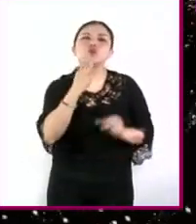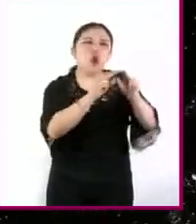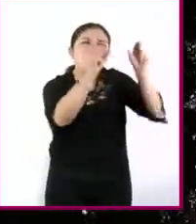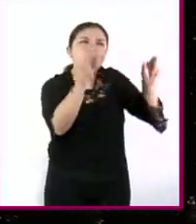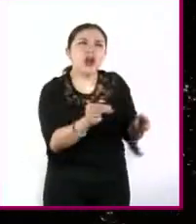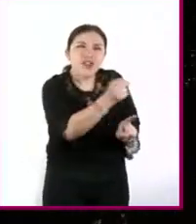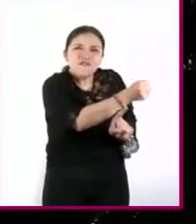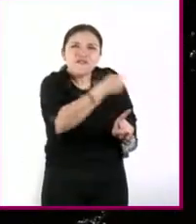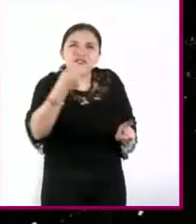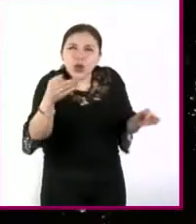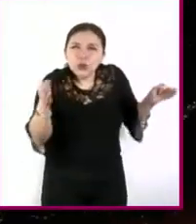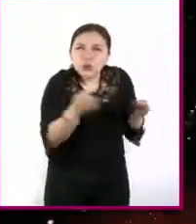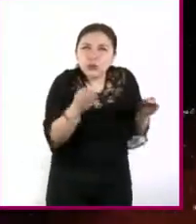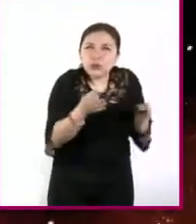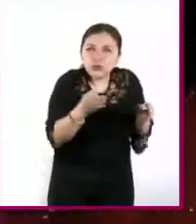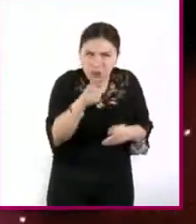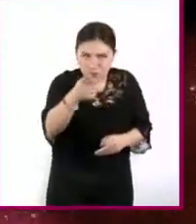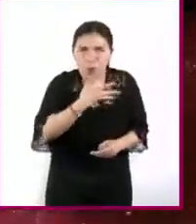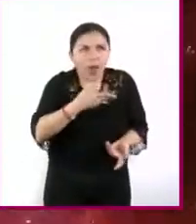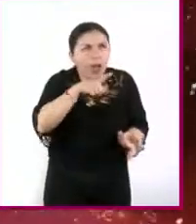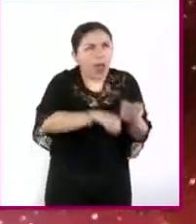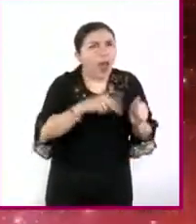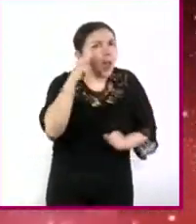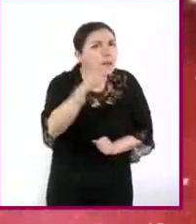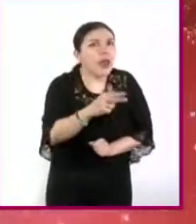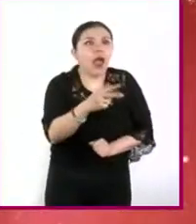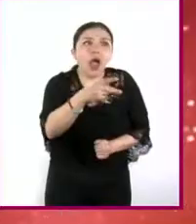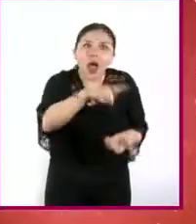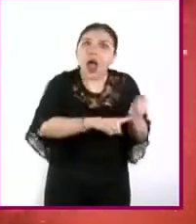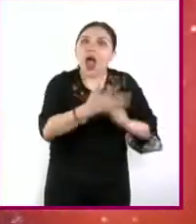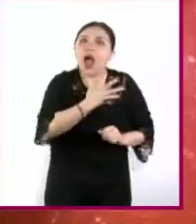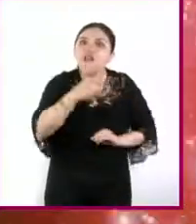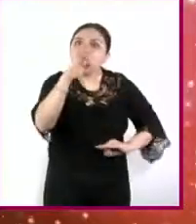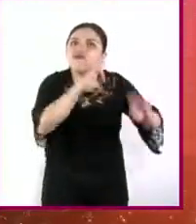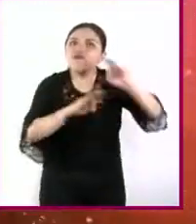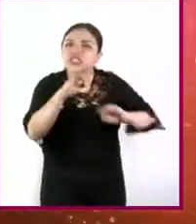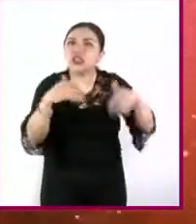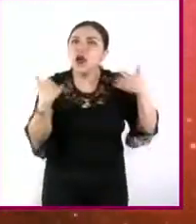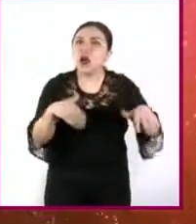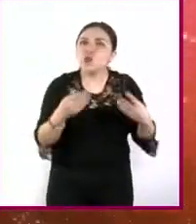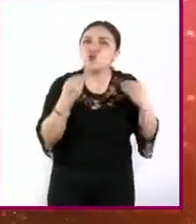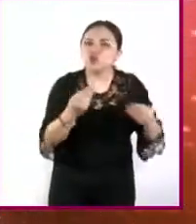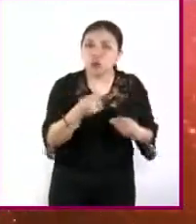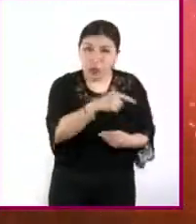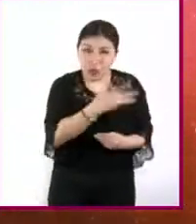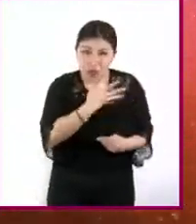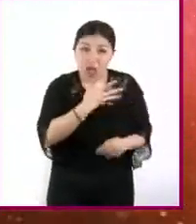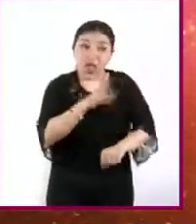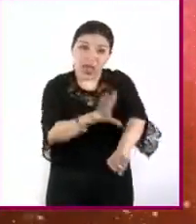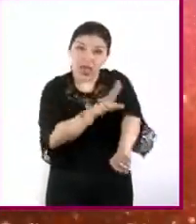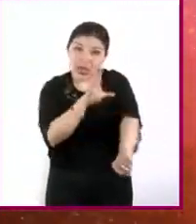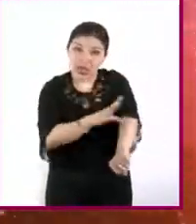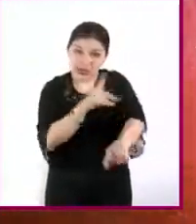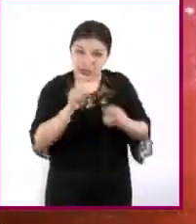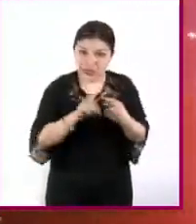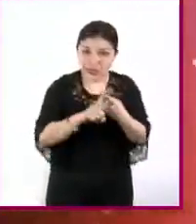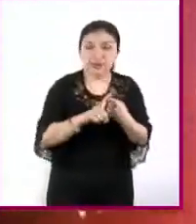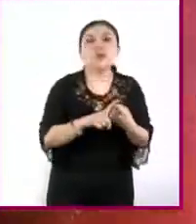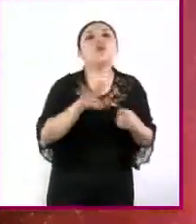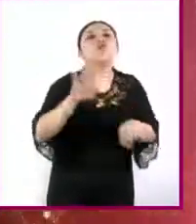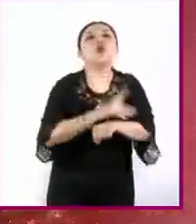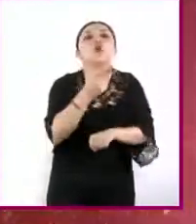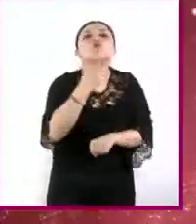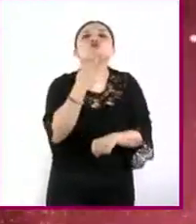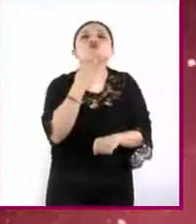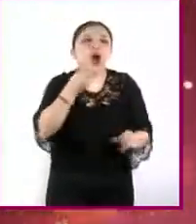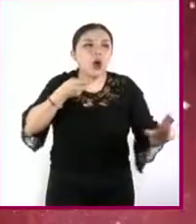todos tenemos uno en casa y no nos damos cuenta de toda la física que implica para empezar utiliza la fuerza electromagnética ya que usa